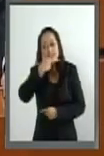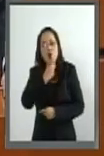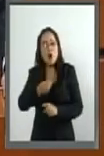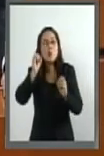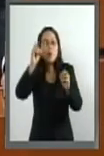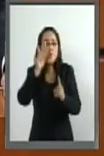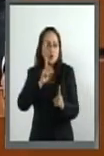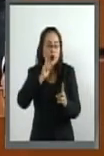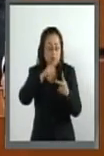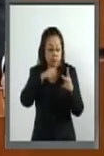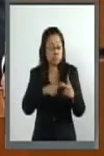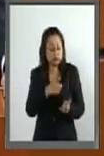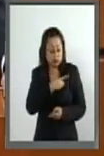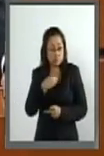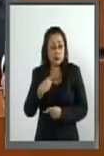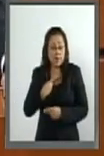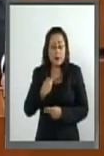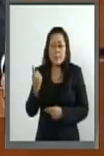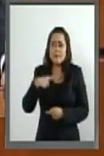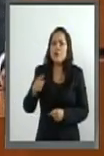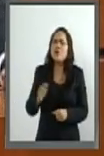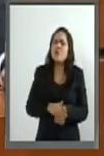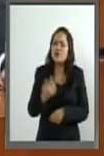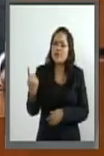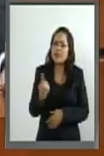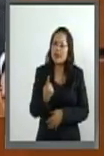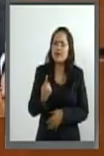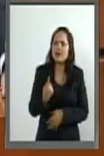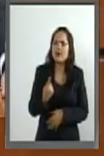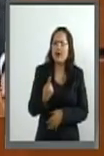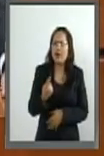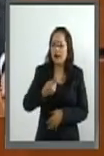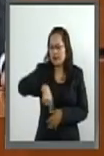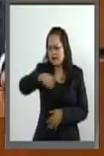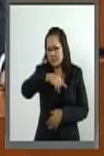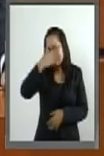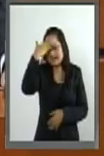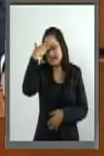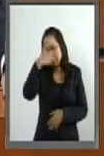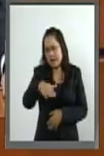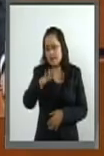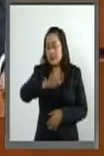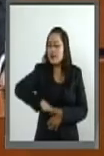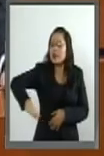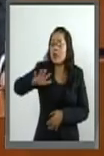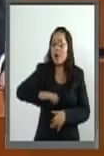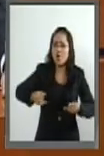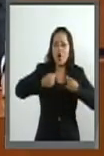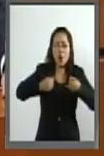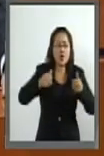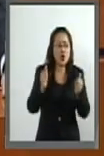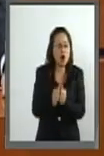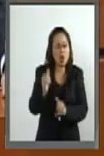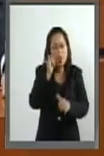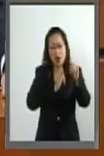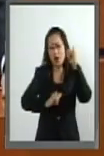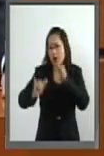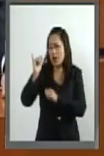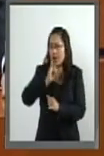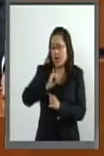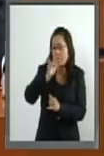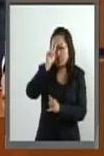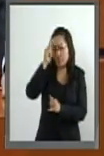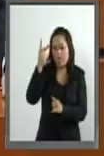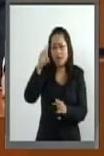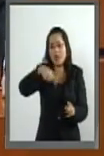como masculinos, porque todos sabemos que los jóvenes con el alcohol a veces